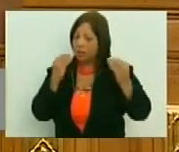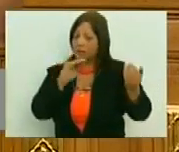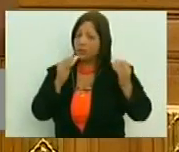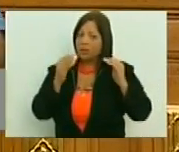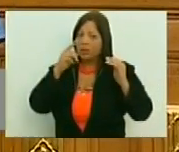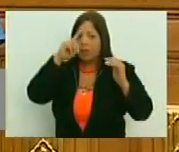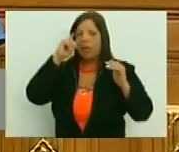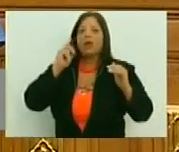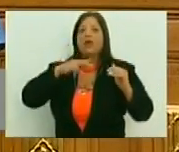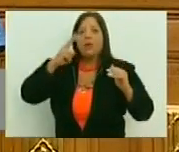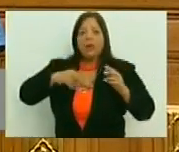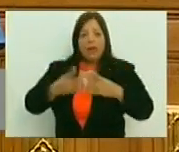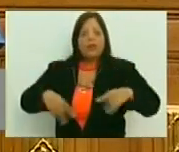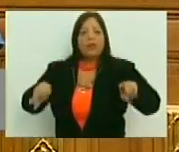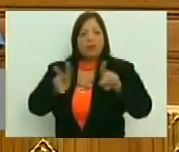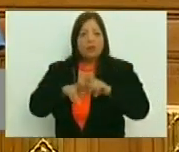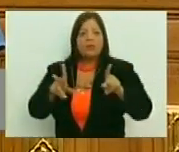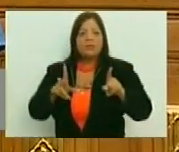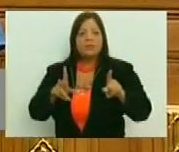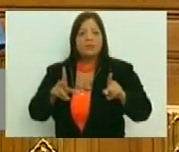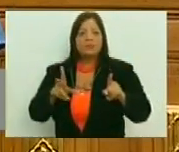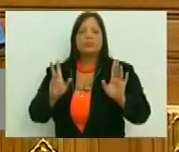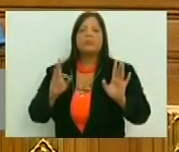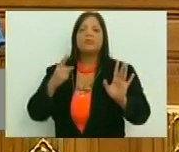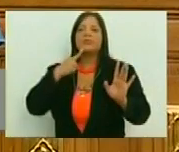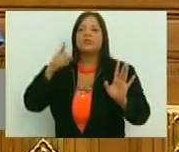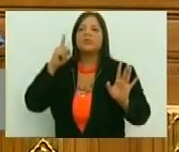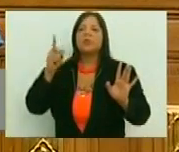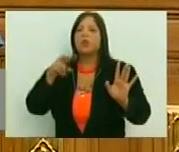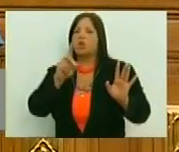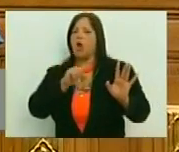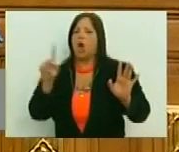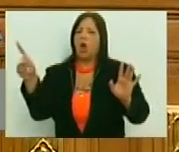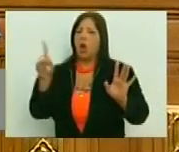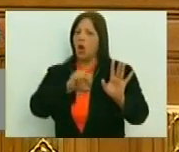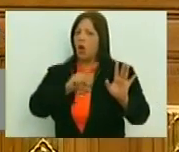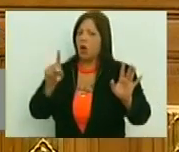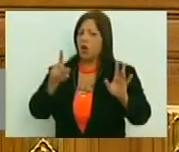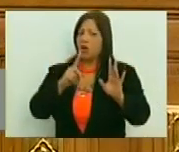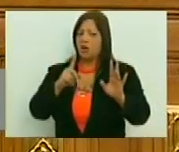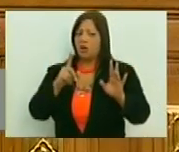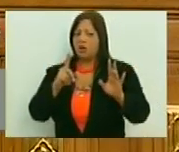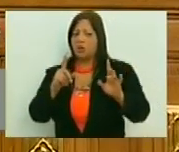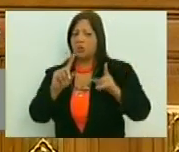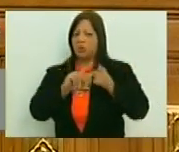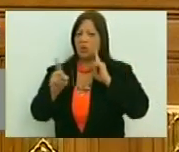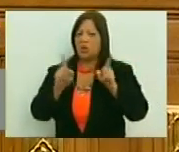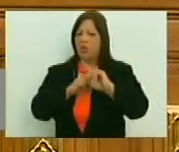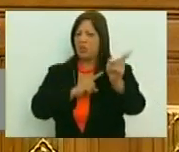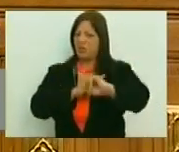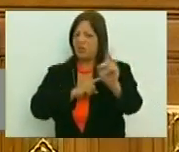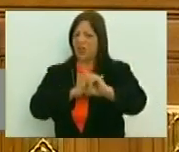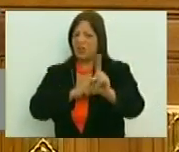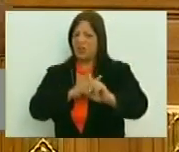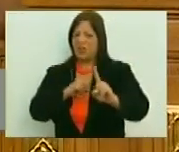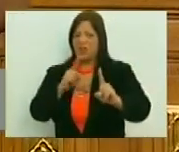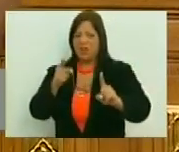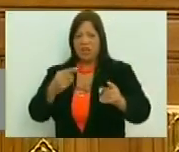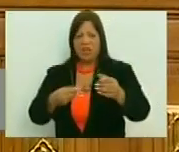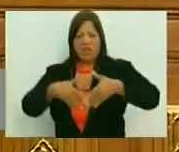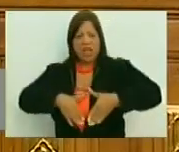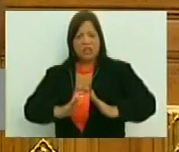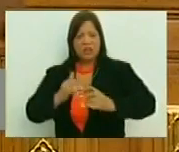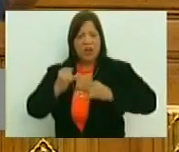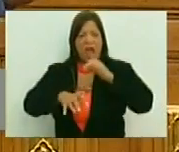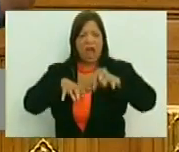si es verdad que nacemos virtuosos, pero el recae lo escuché una vez por ahí, que decía, no, la virtud se cultiva, eso no es que usted nace, ay, nació y listo,